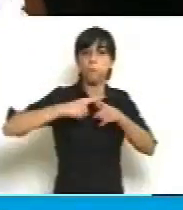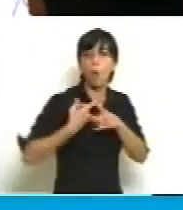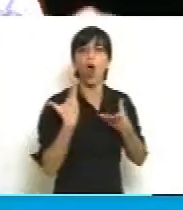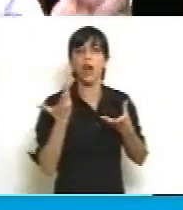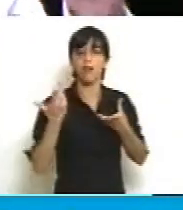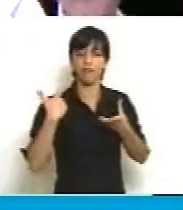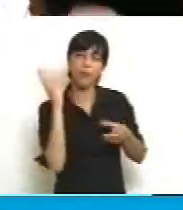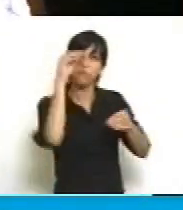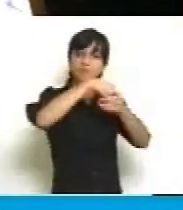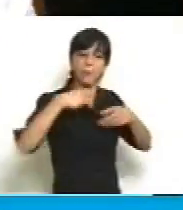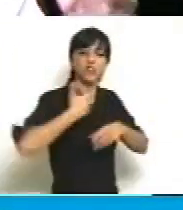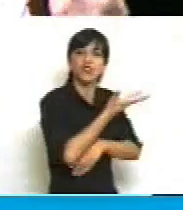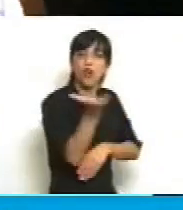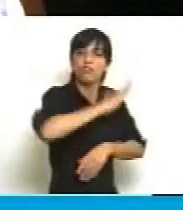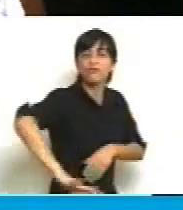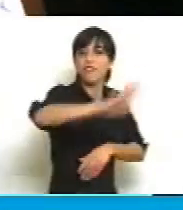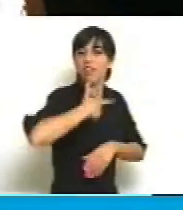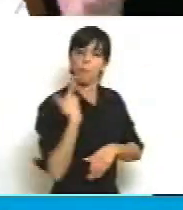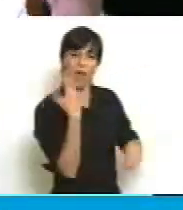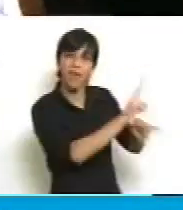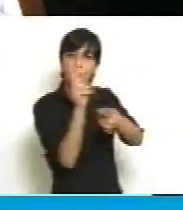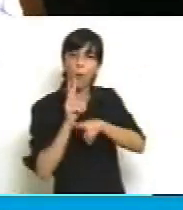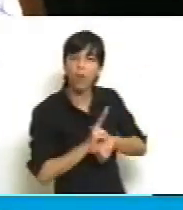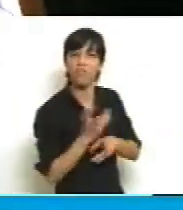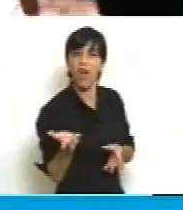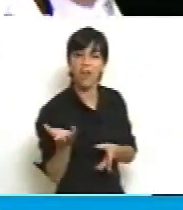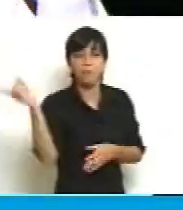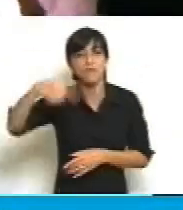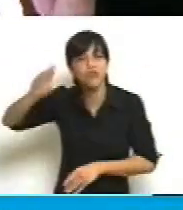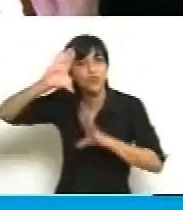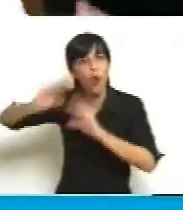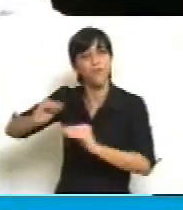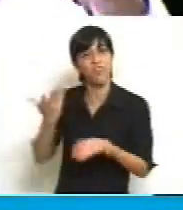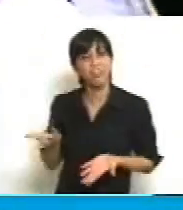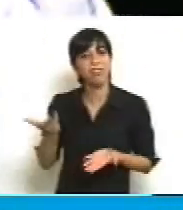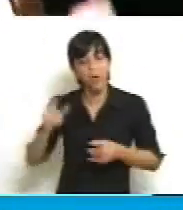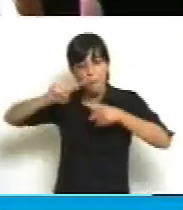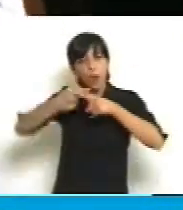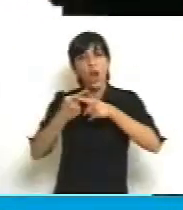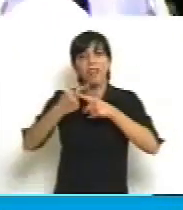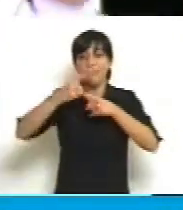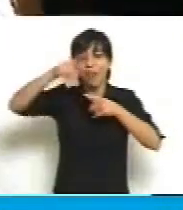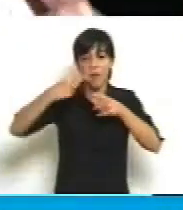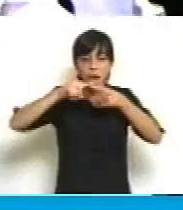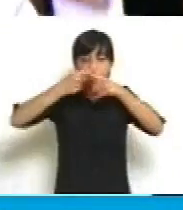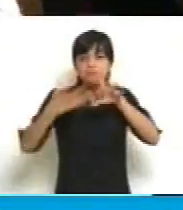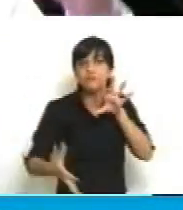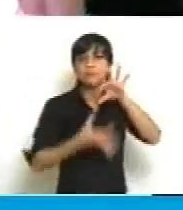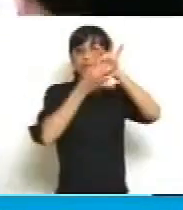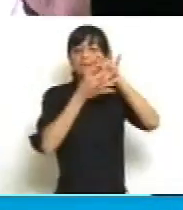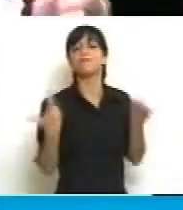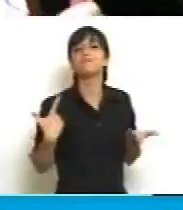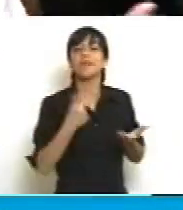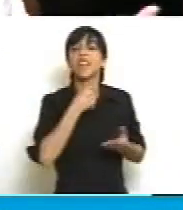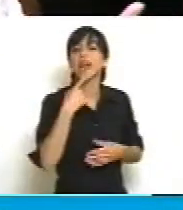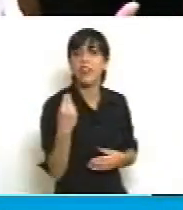de ejercer la política como el único, el único y tiene el monopolio de dirimir los conflictos que